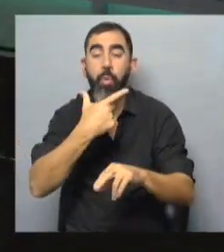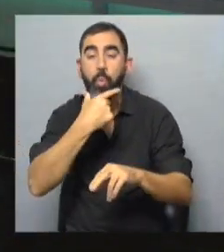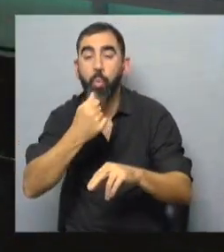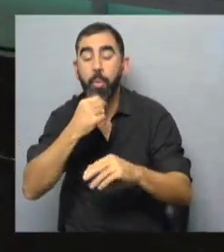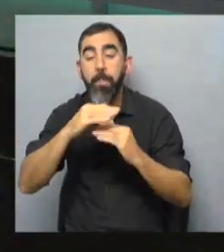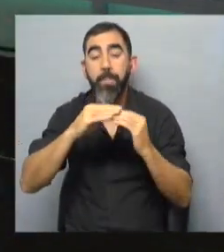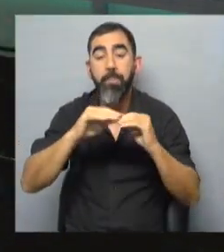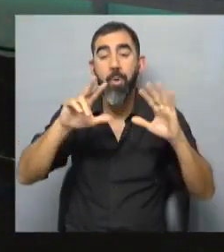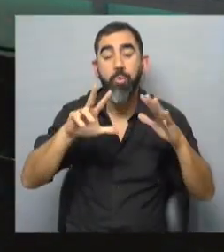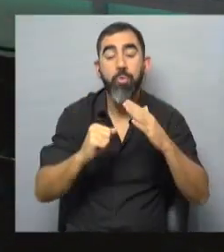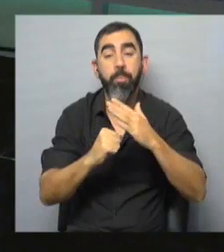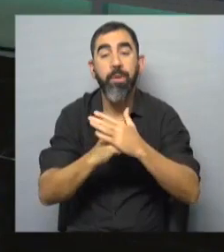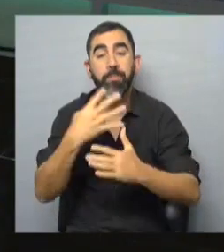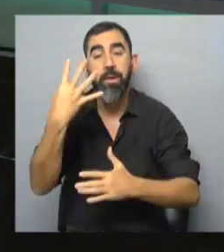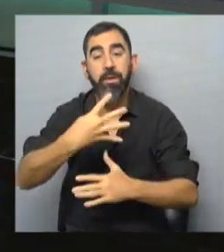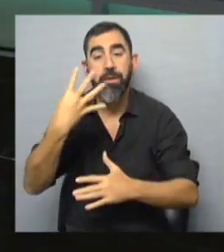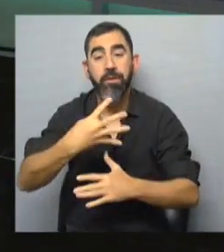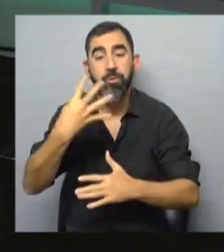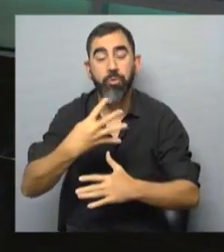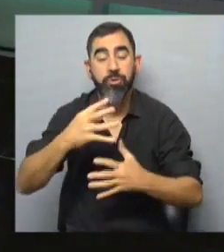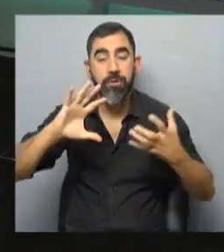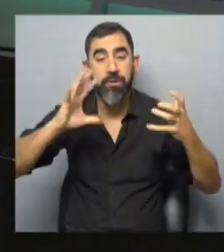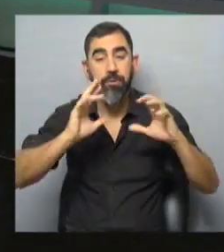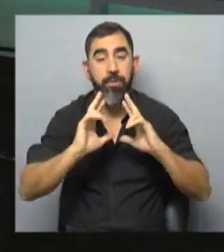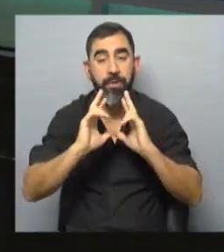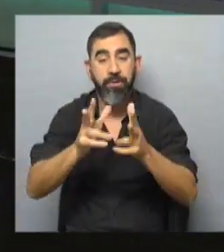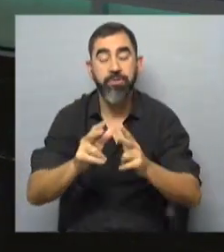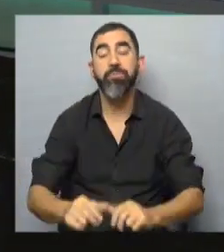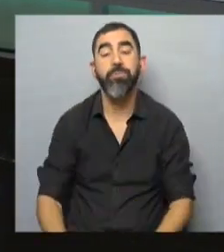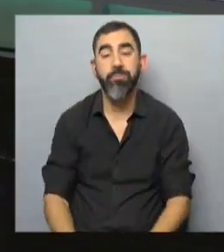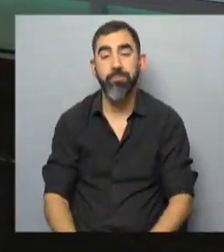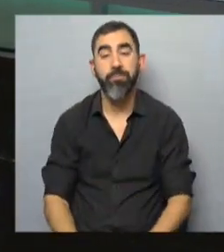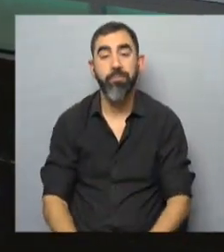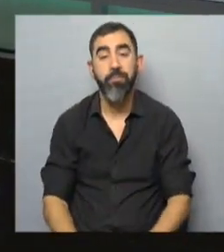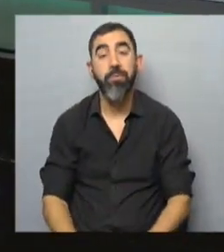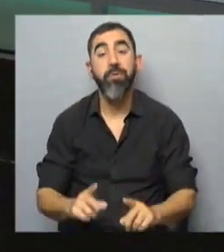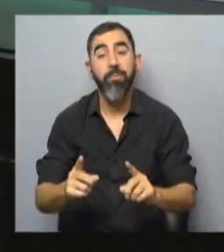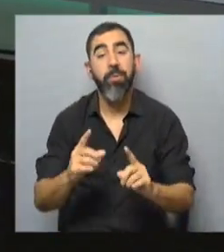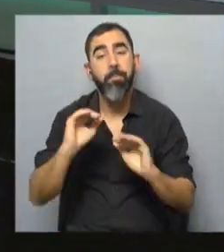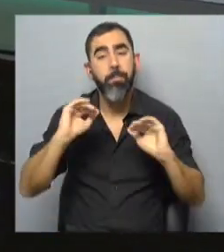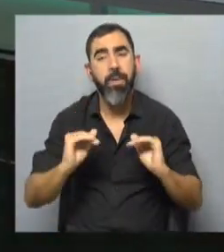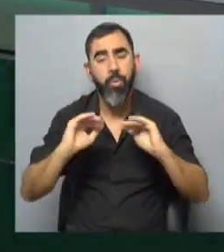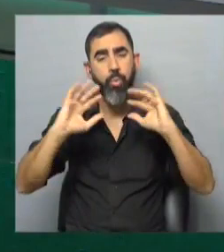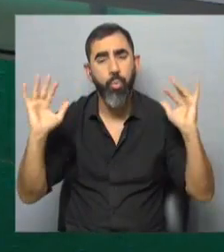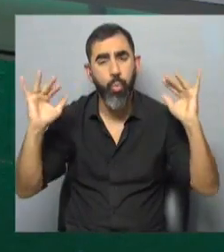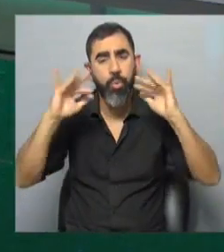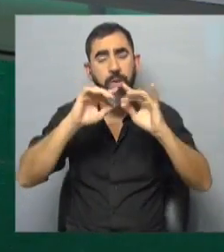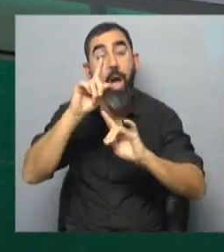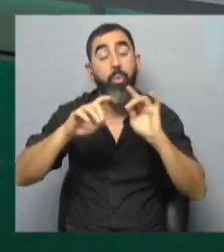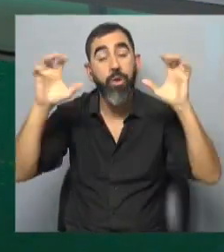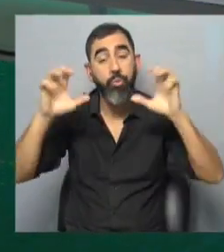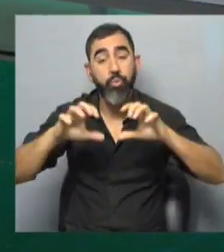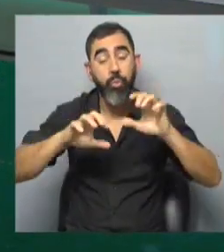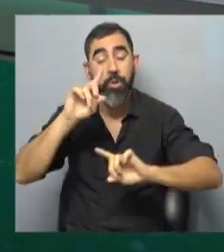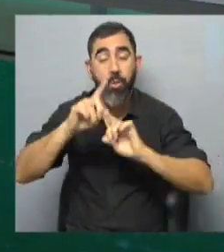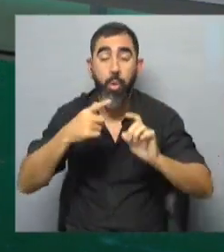una mínima de 8 y una máxima de 14. El Instituto Uruguayo de Meteorología dice que tendríamos disminución de nubosidad y algunas precipitaciones